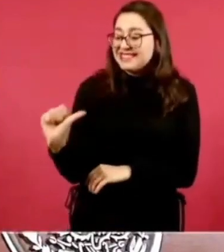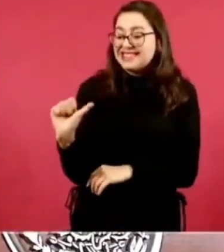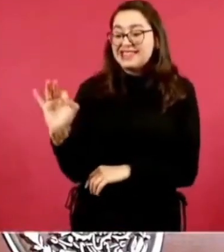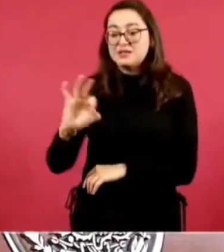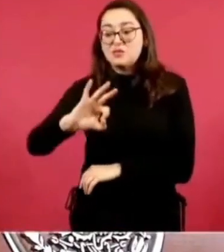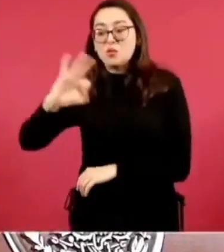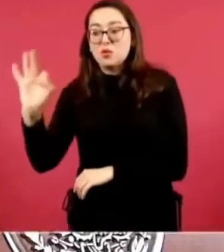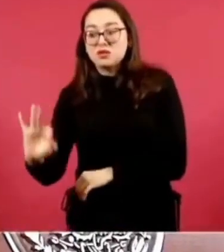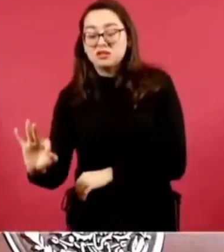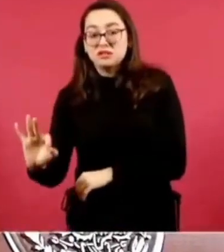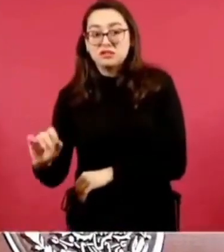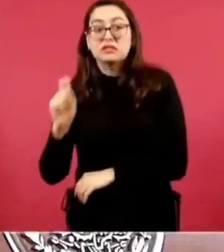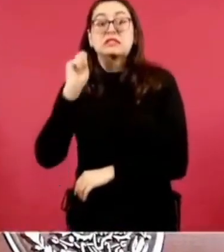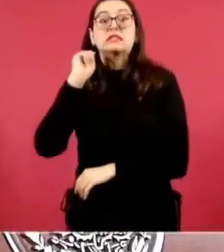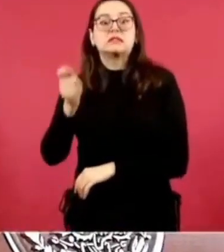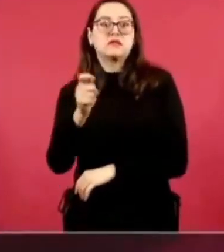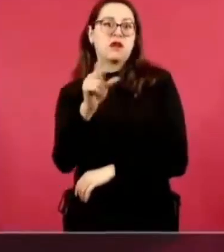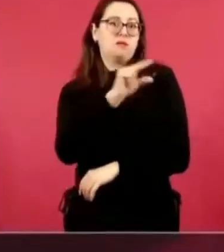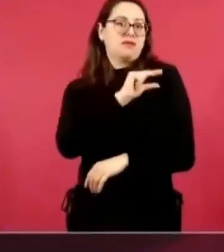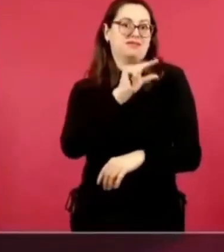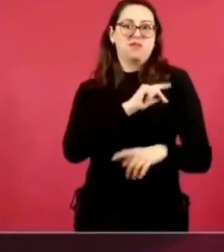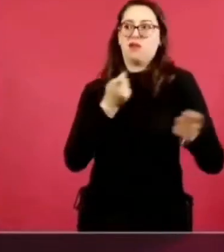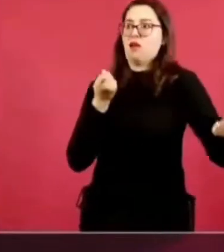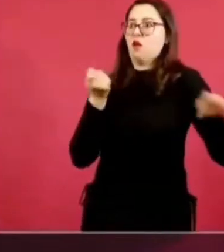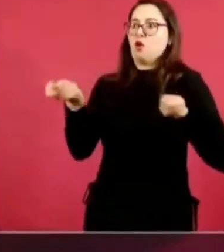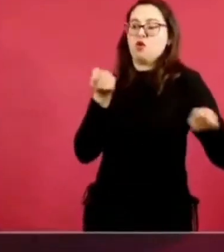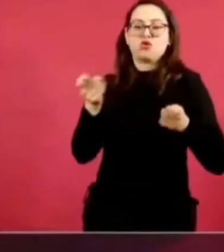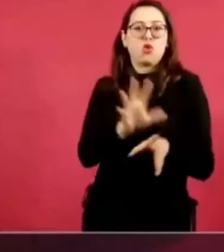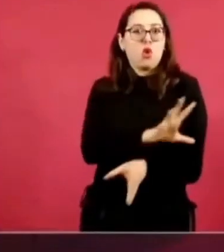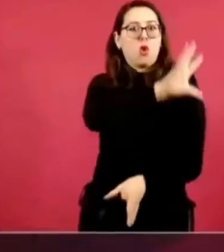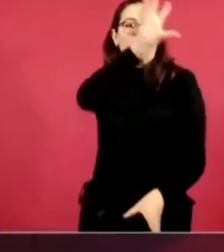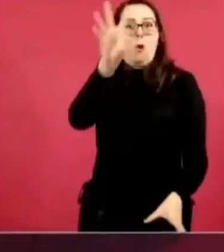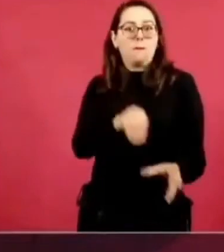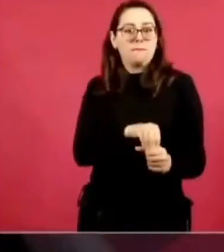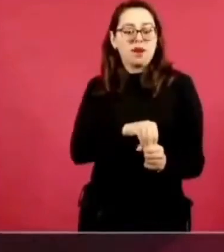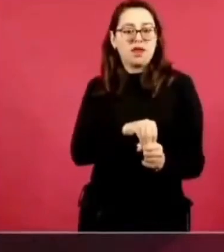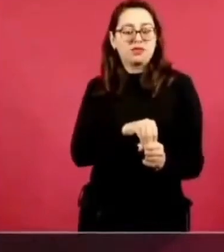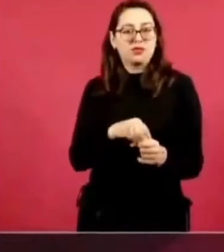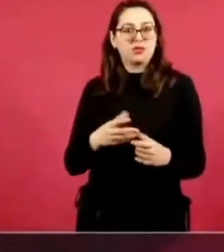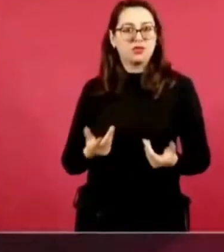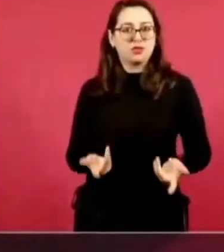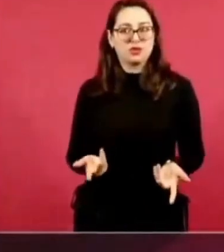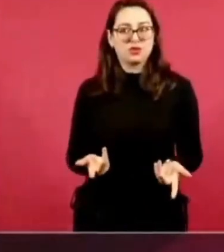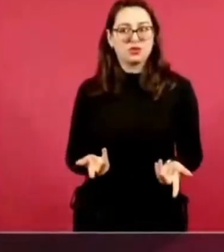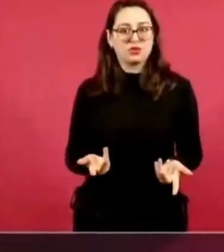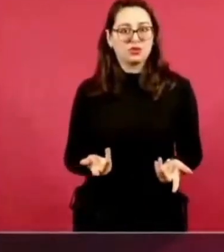No quiero mencionar las empresas que estarían dominando